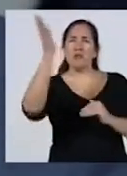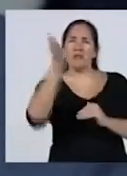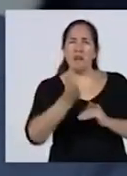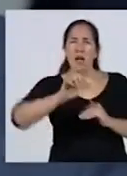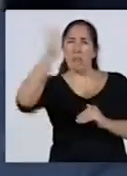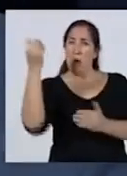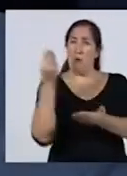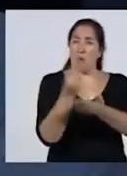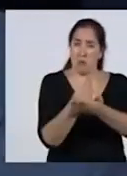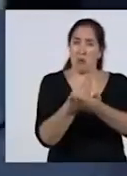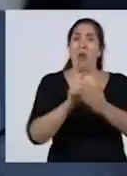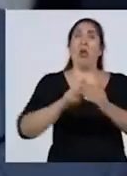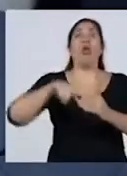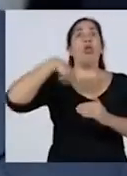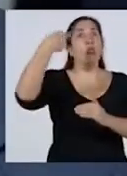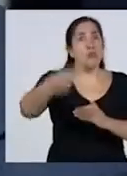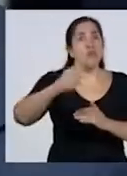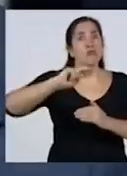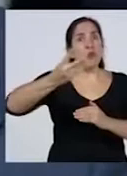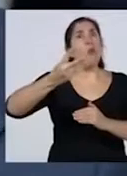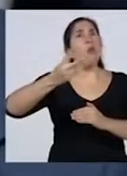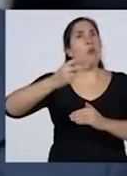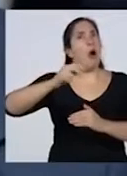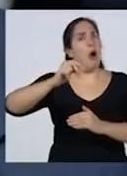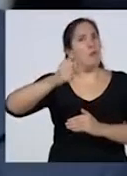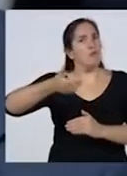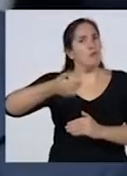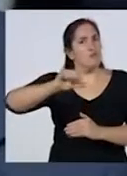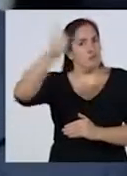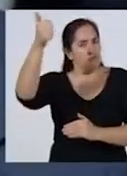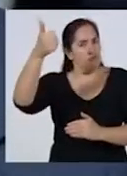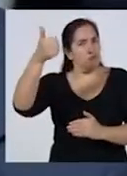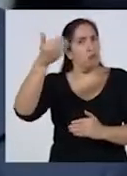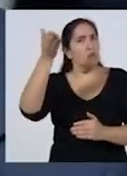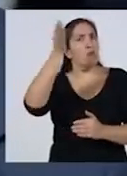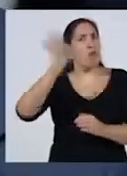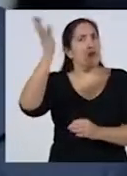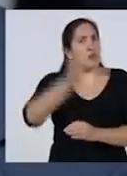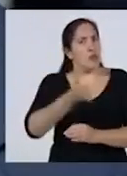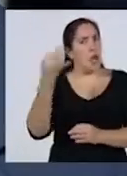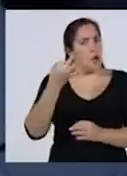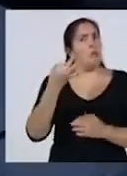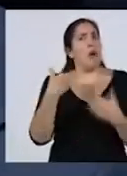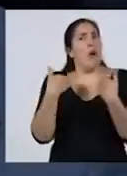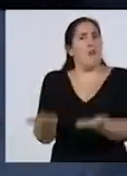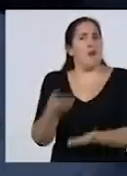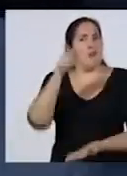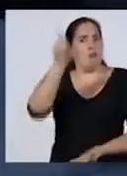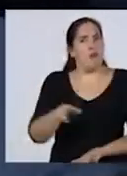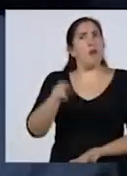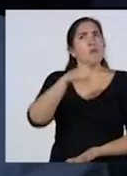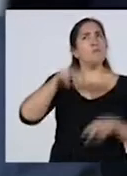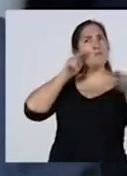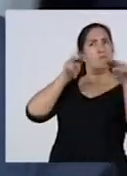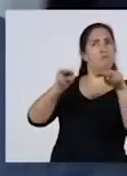Luego la ganó con amplitud. Evidentemente hubo una expectativa favorable a lo que iba a hacer